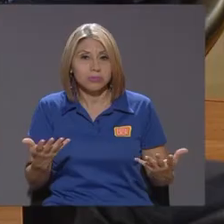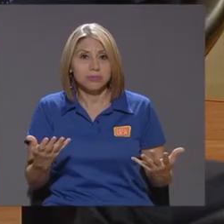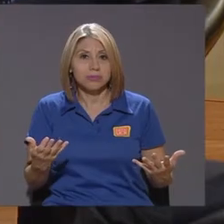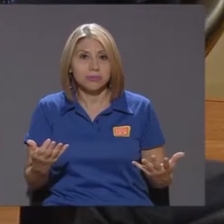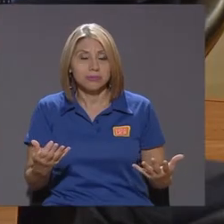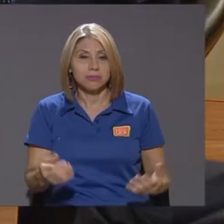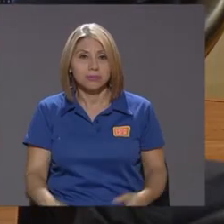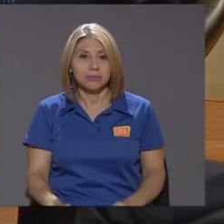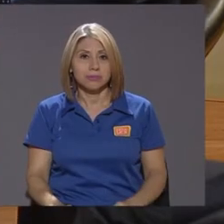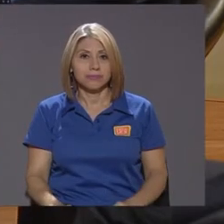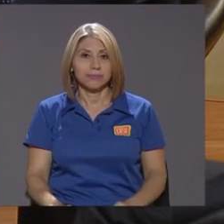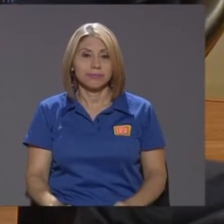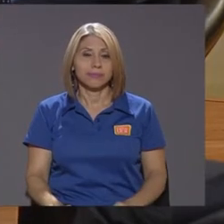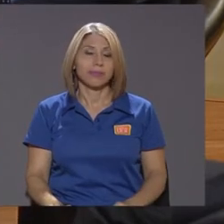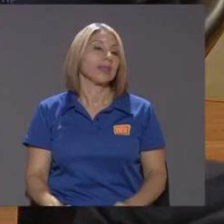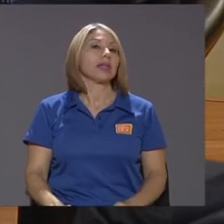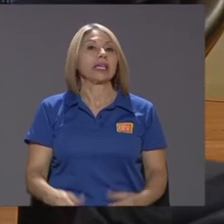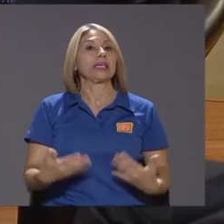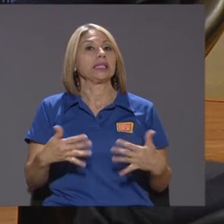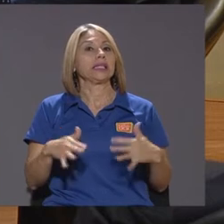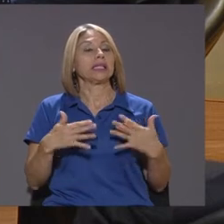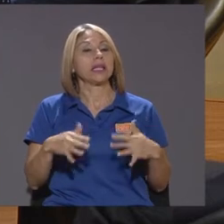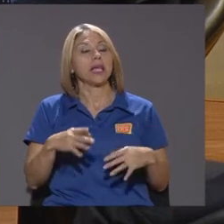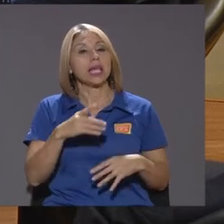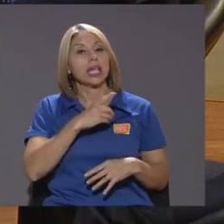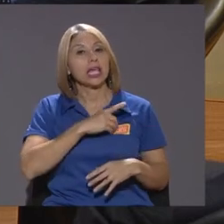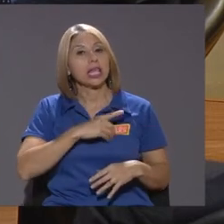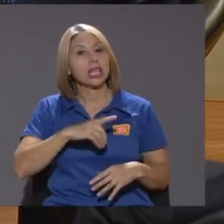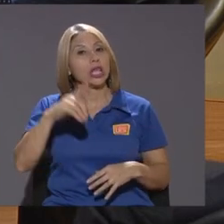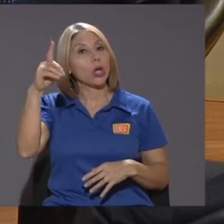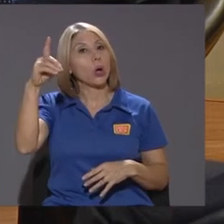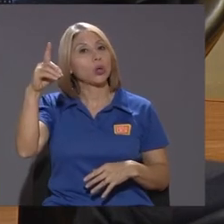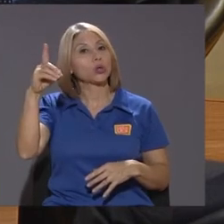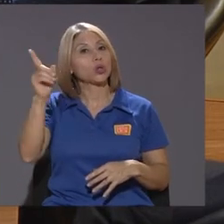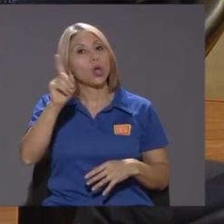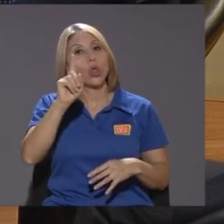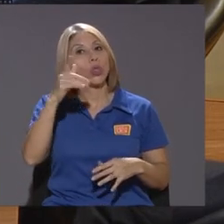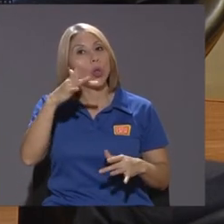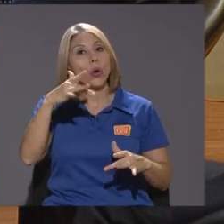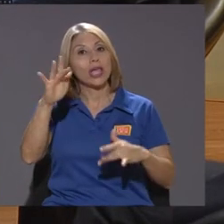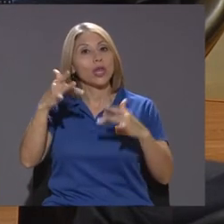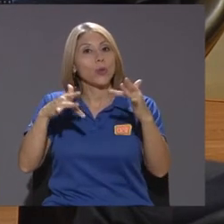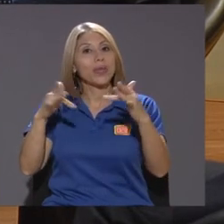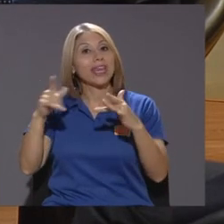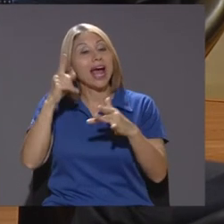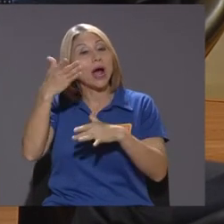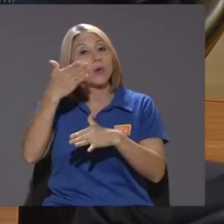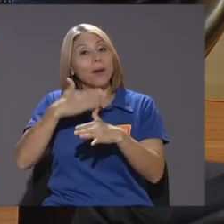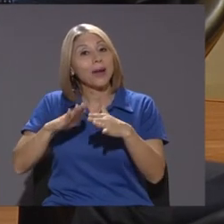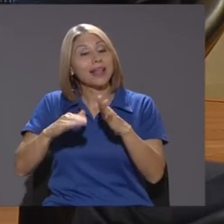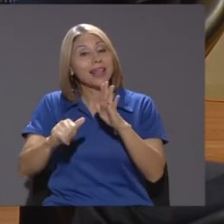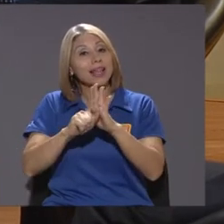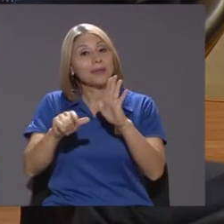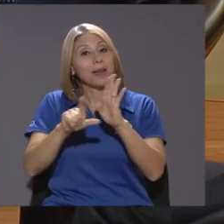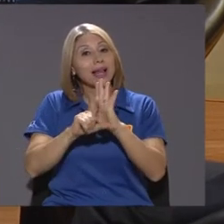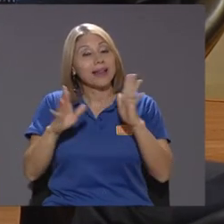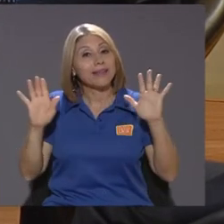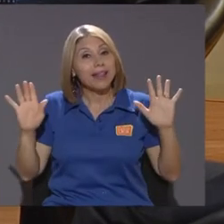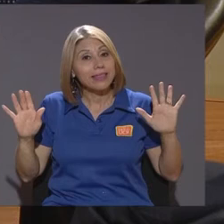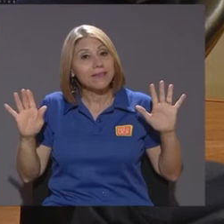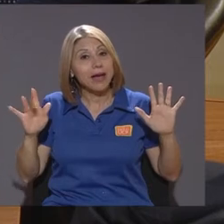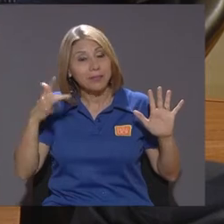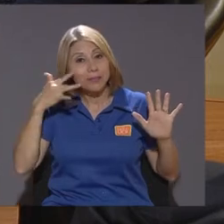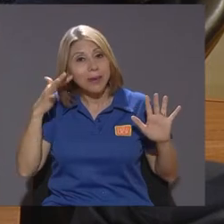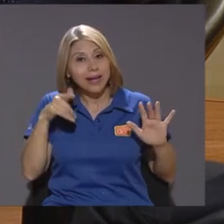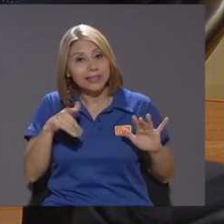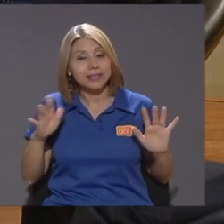eso y Dios no ilumina o no parece por lo menos a una parte de la asamblea legislativa no le ilumina es decir